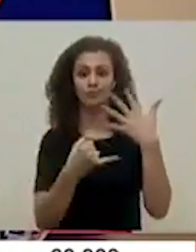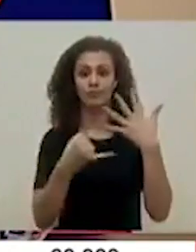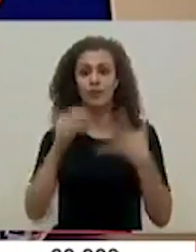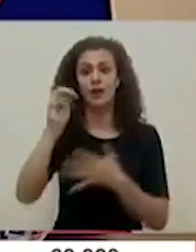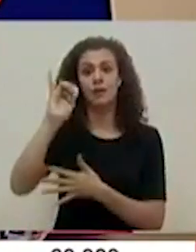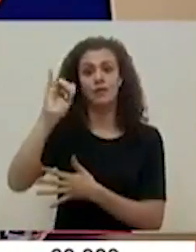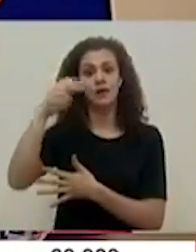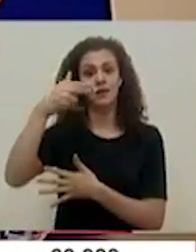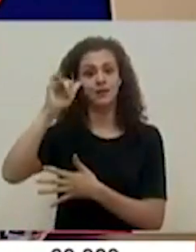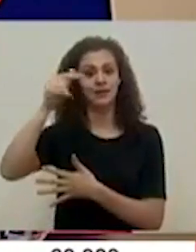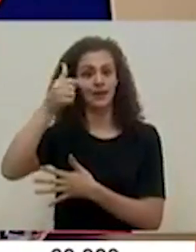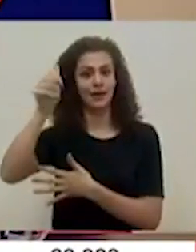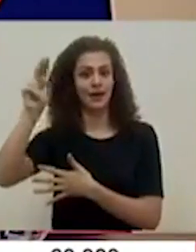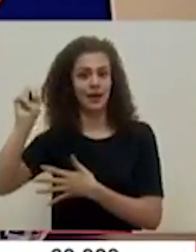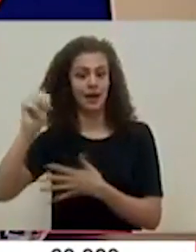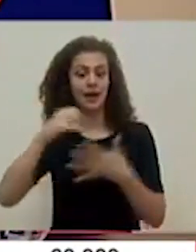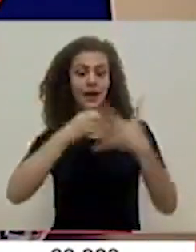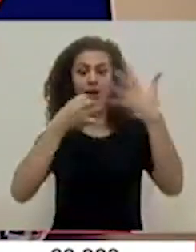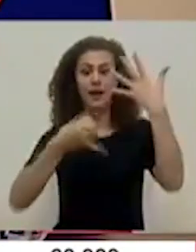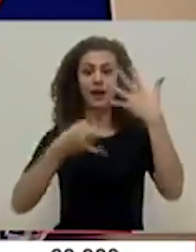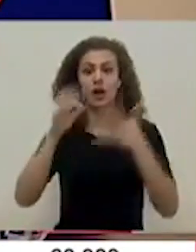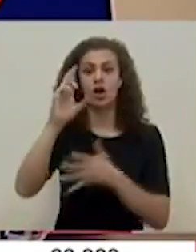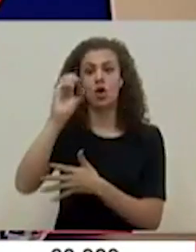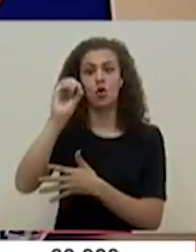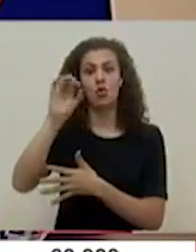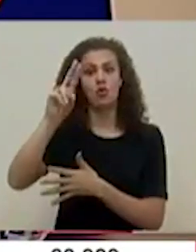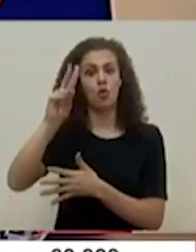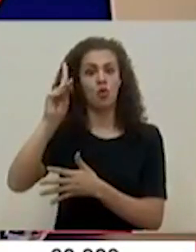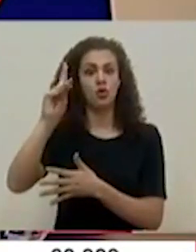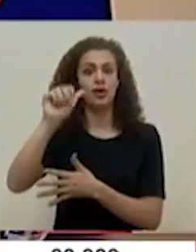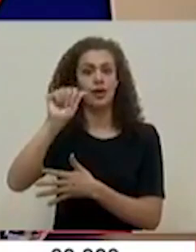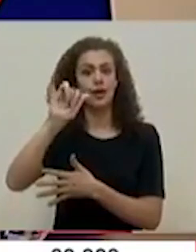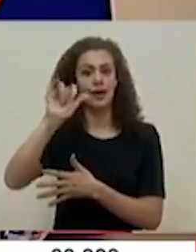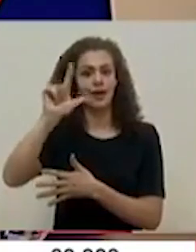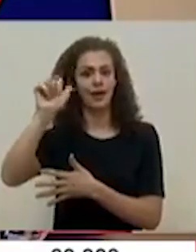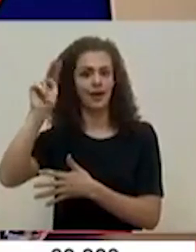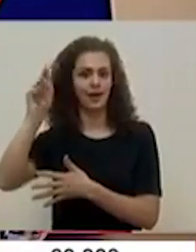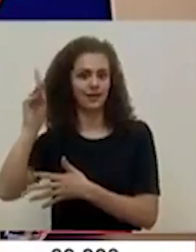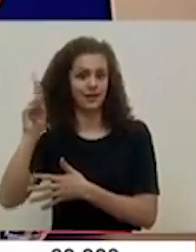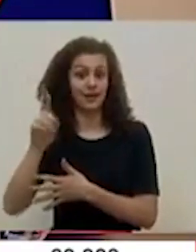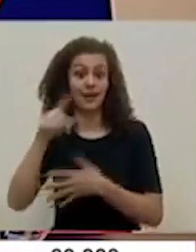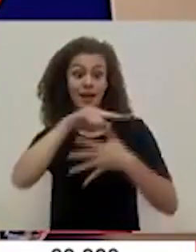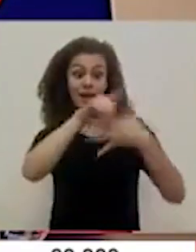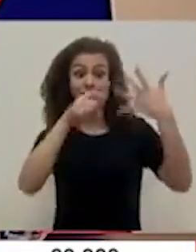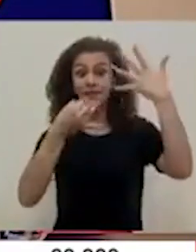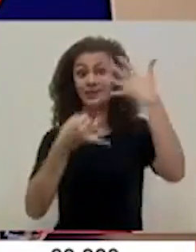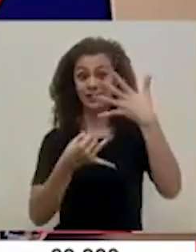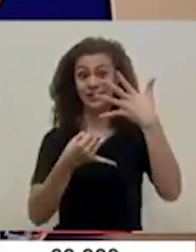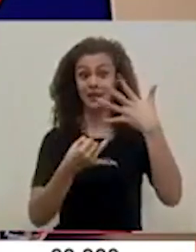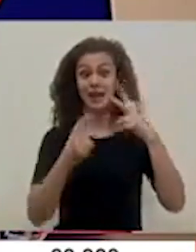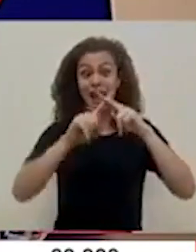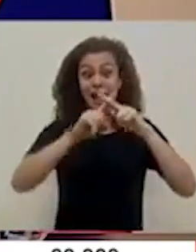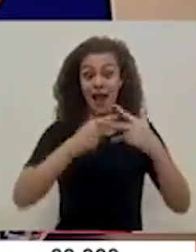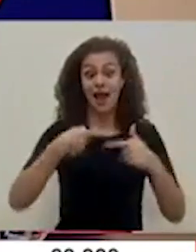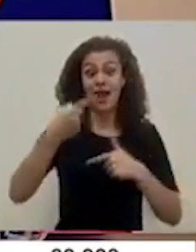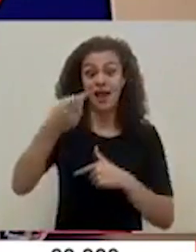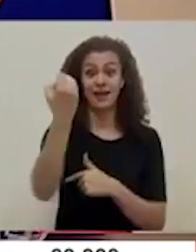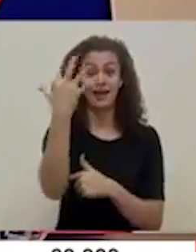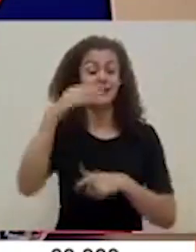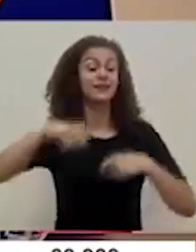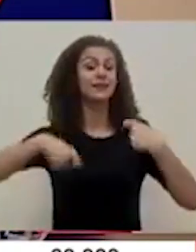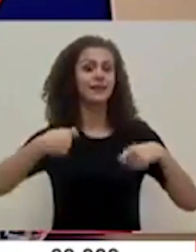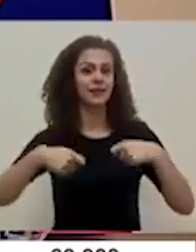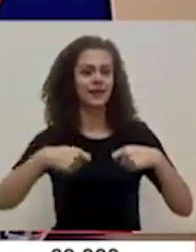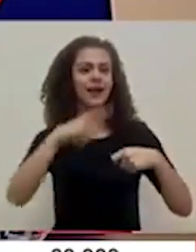Michigan y Rhode Island. Esos siete, a partir del 15 de septiembre,